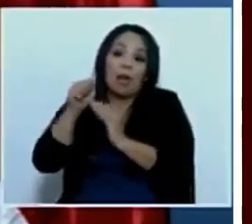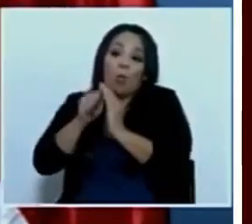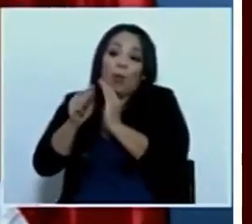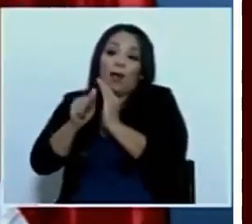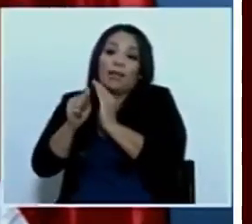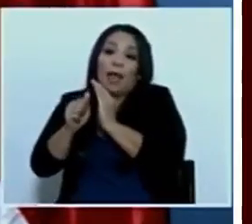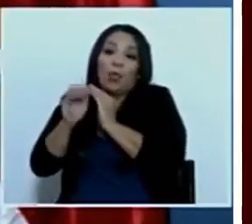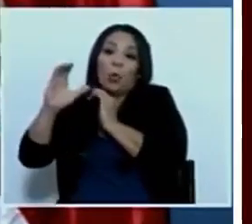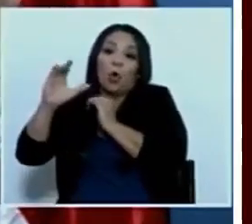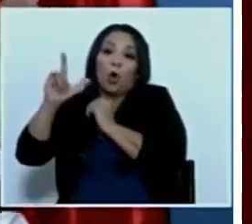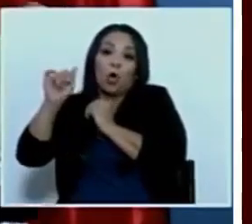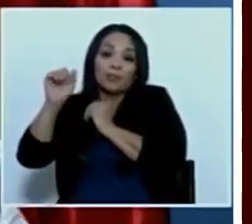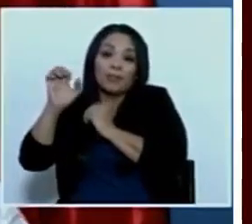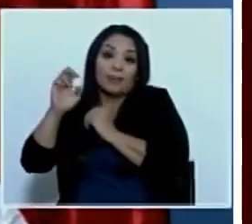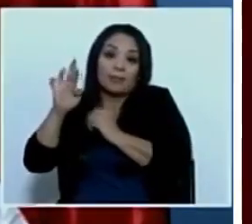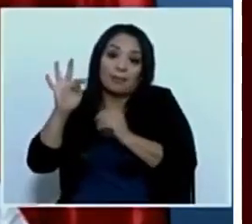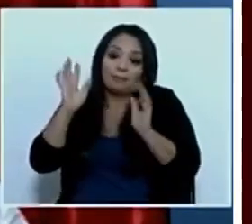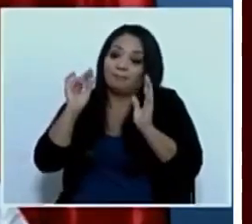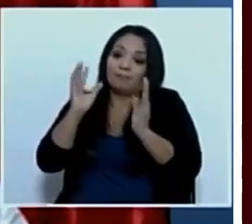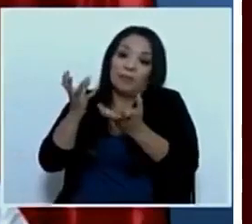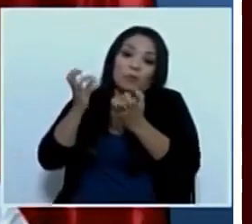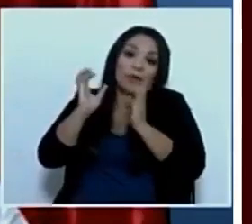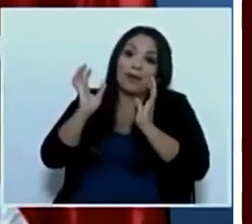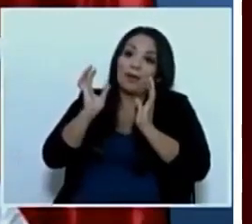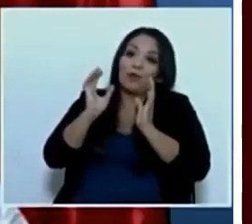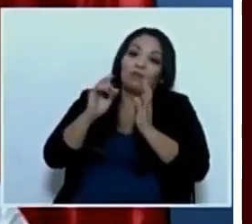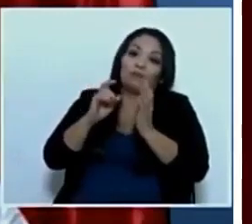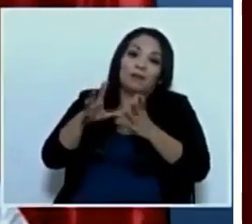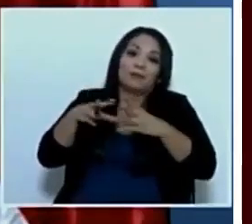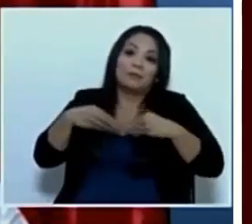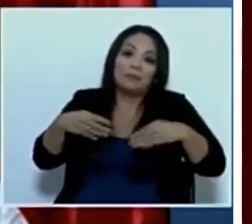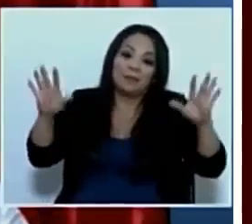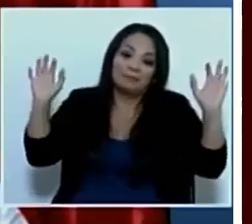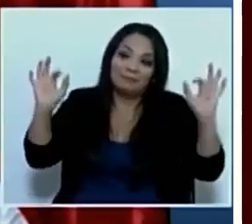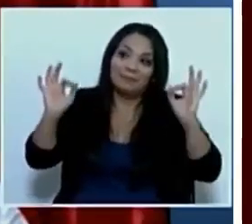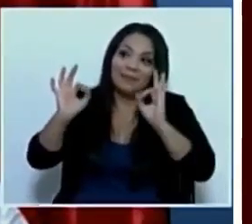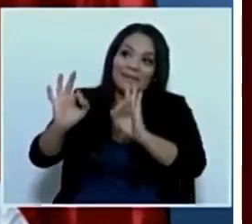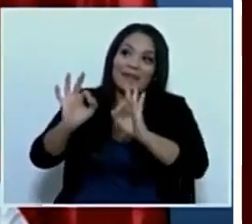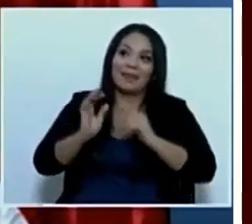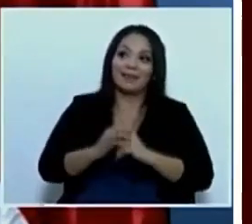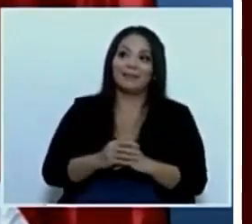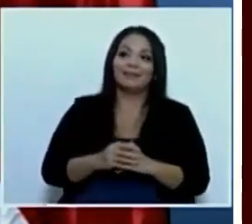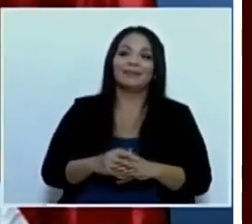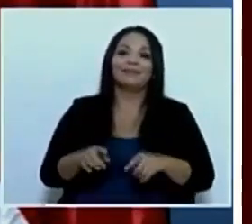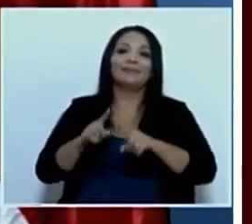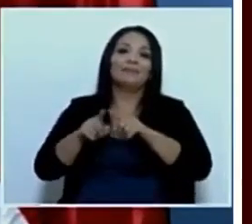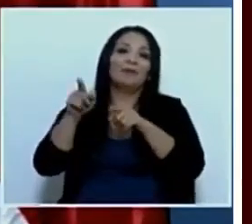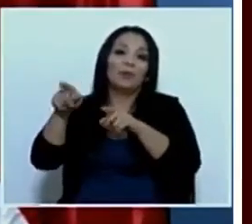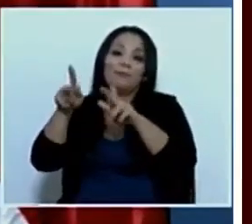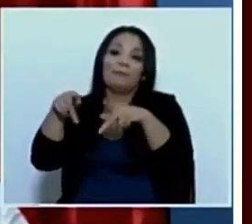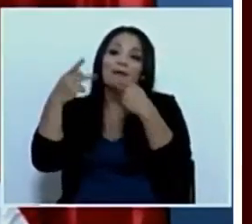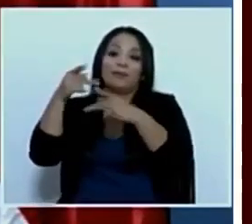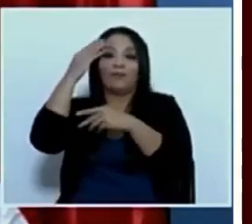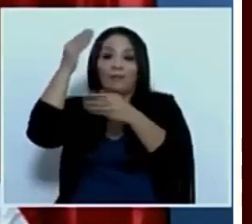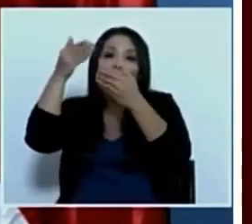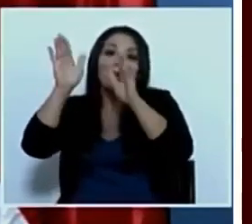querido reconocer, está bien, está bien, pero es del partido que dijo